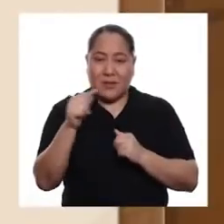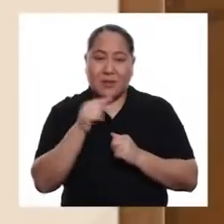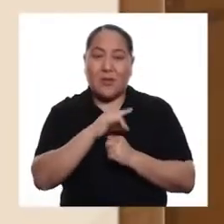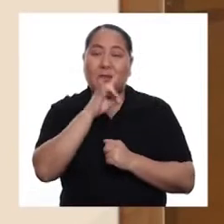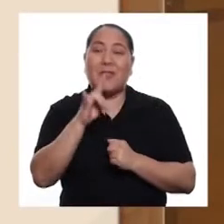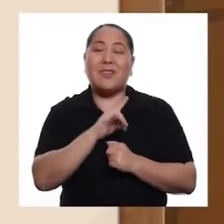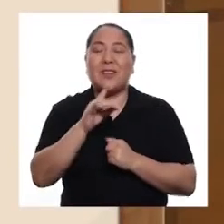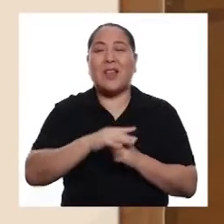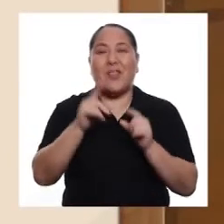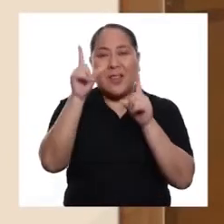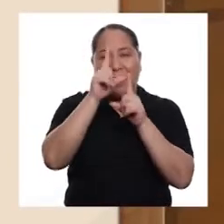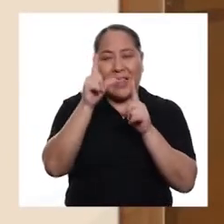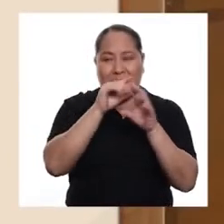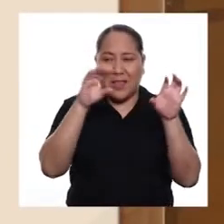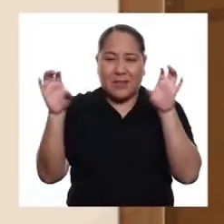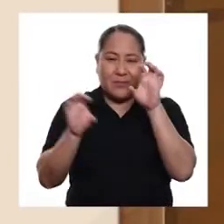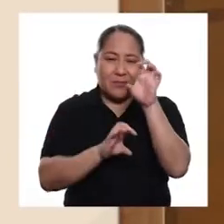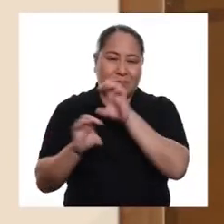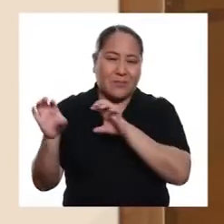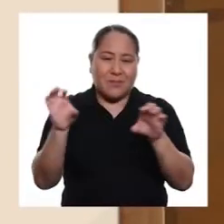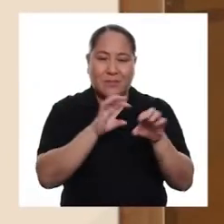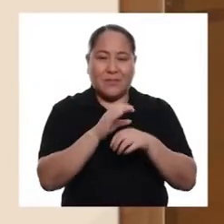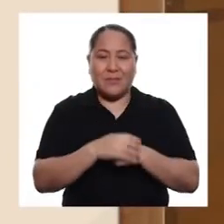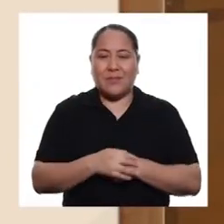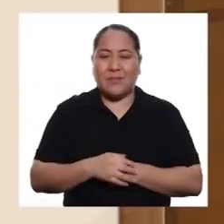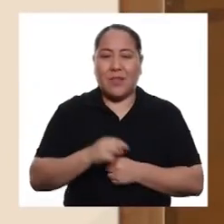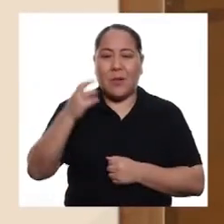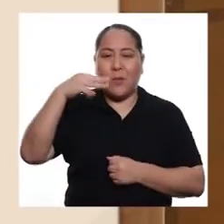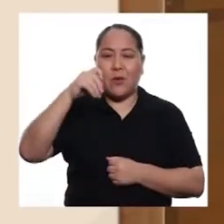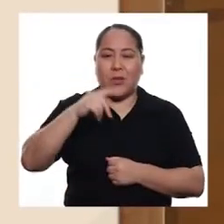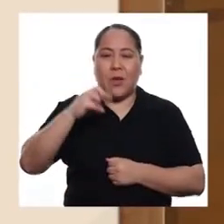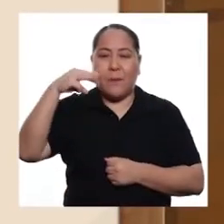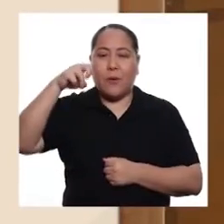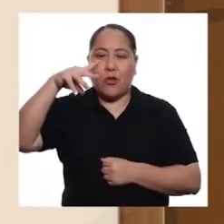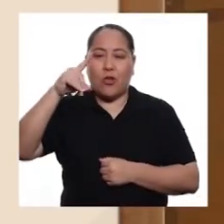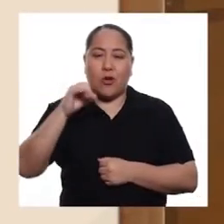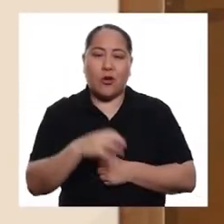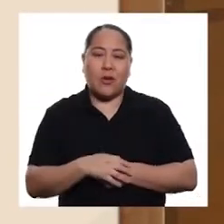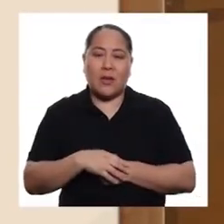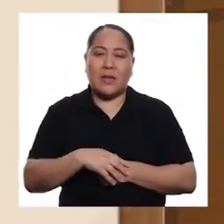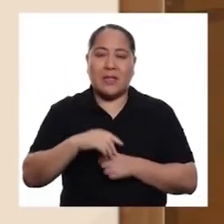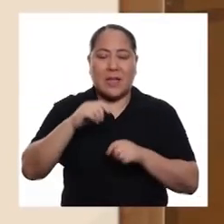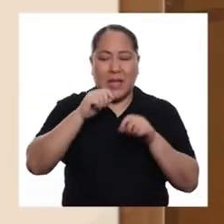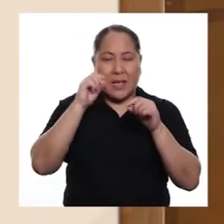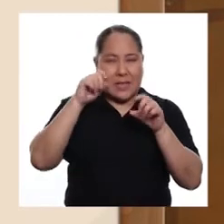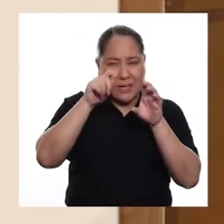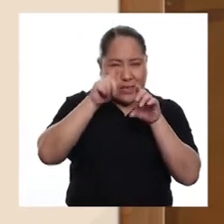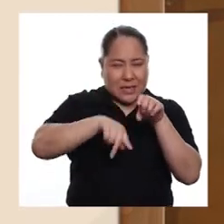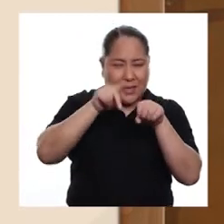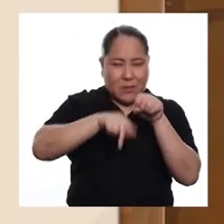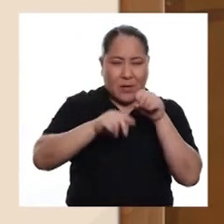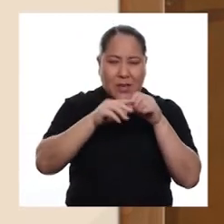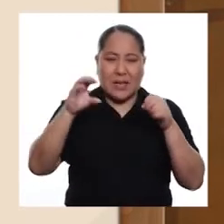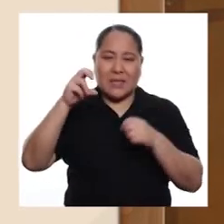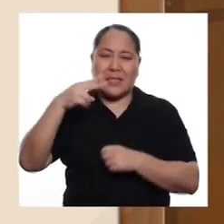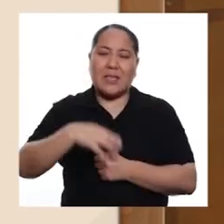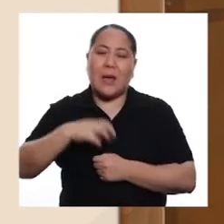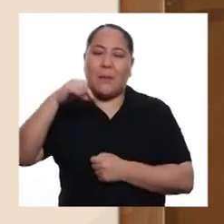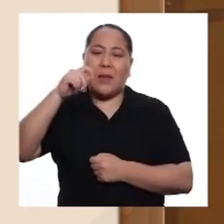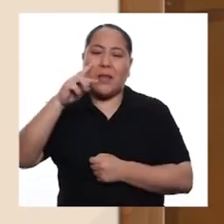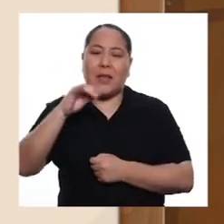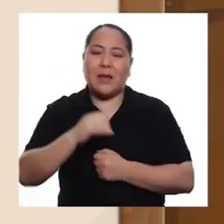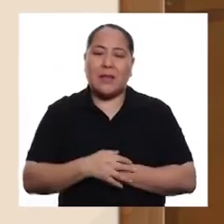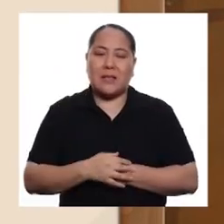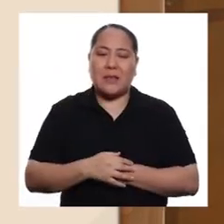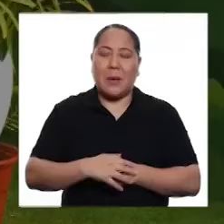ingredientes usando sus letras móviles. Mote, mondongo, cebolla china, pata de res.